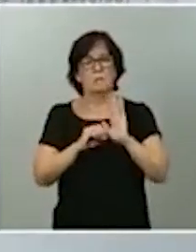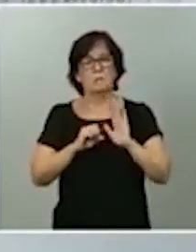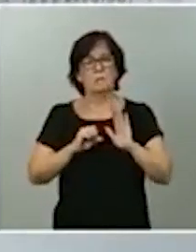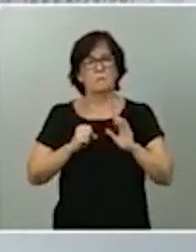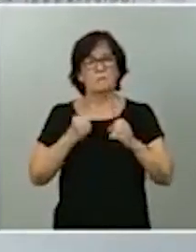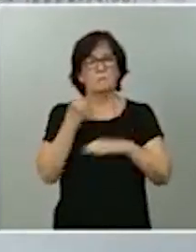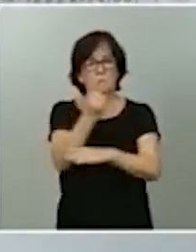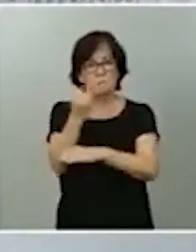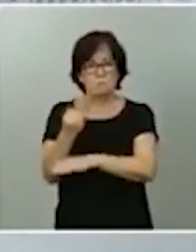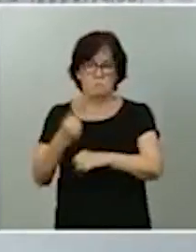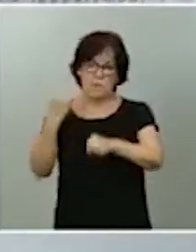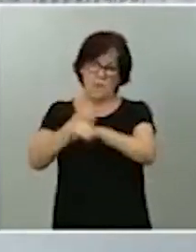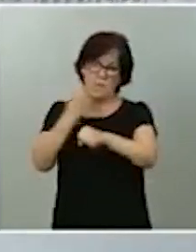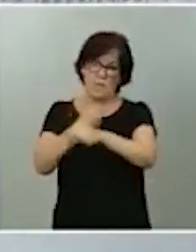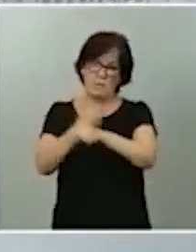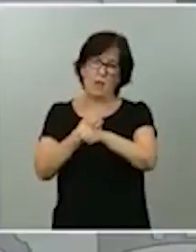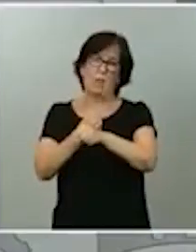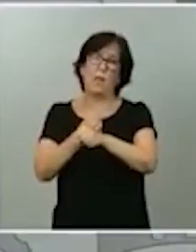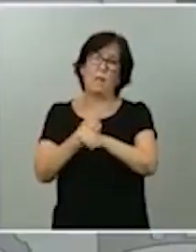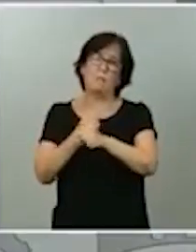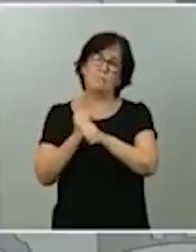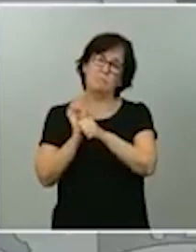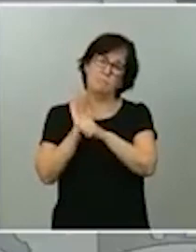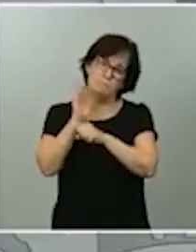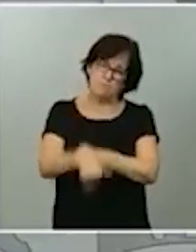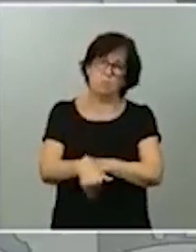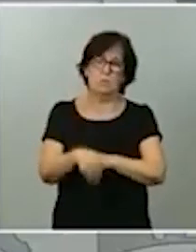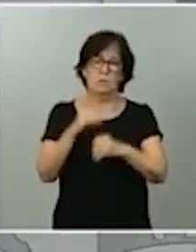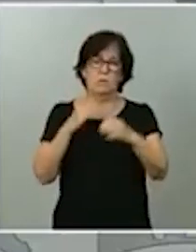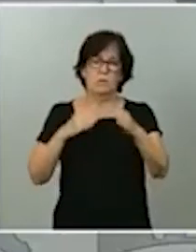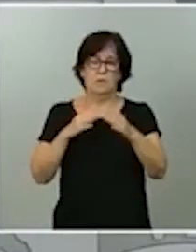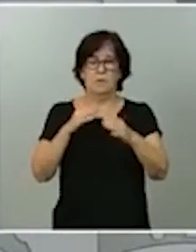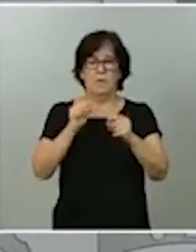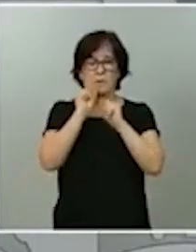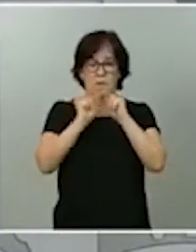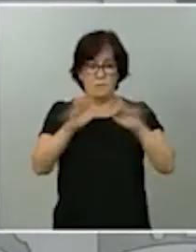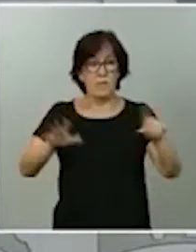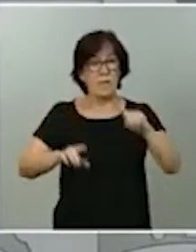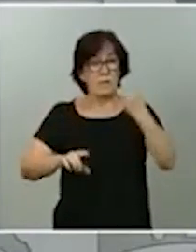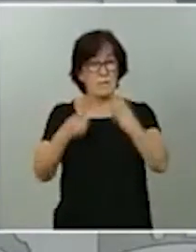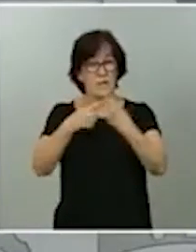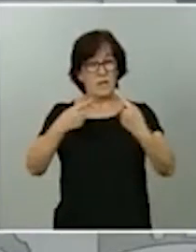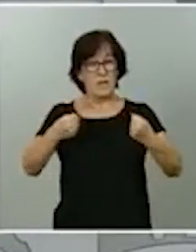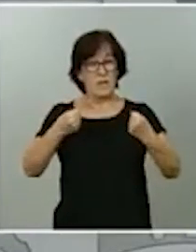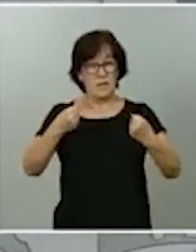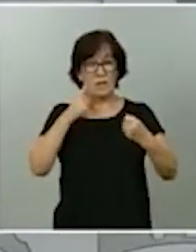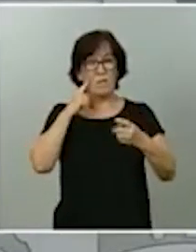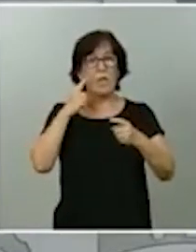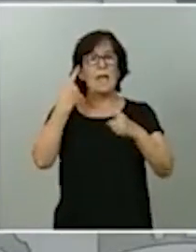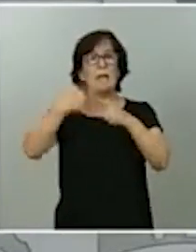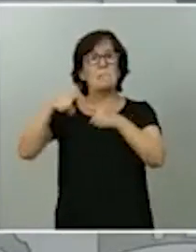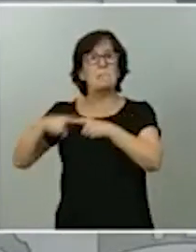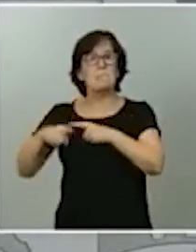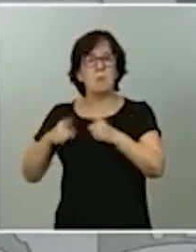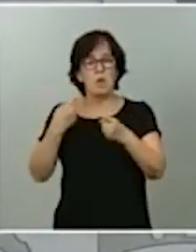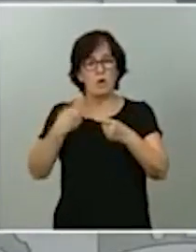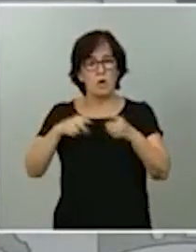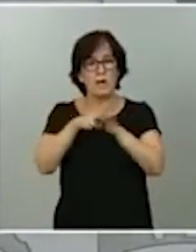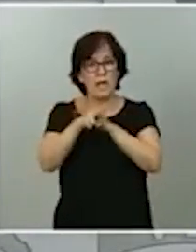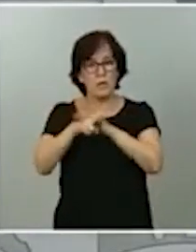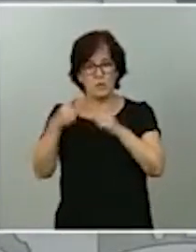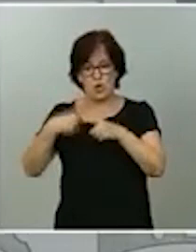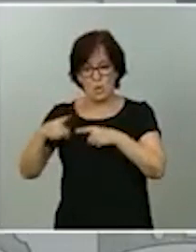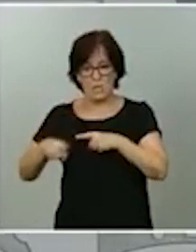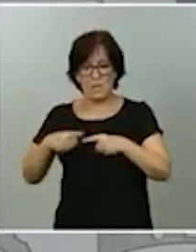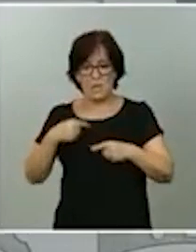combate contra el virus. En primer lugar, en relación con el refuerzo de los medios materiales, les comunico que el Gobierno de España